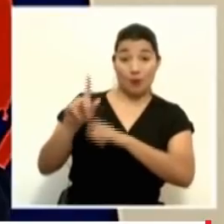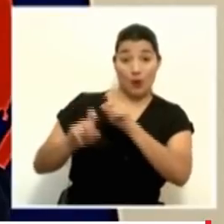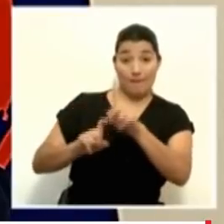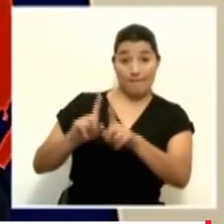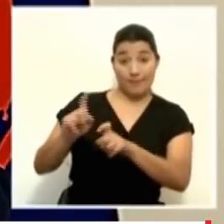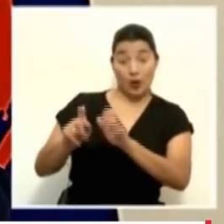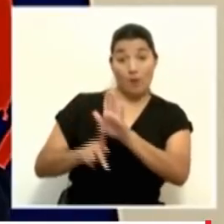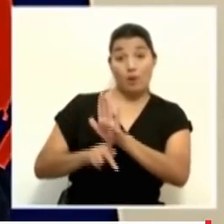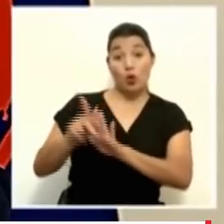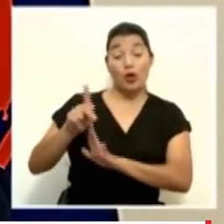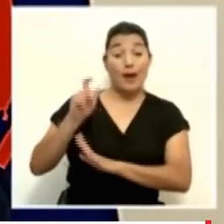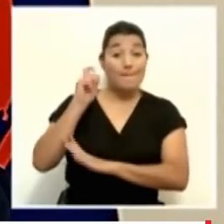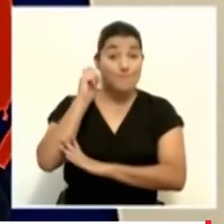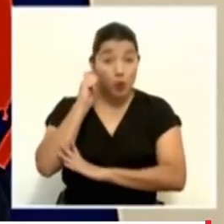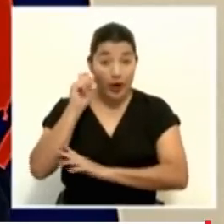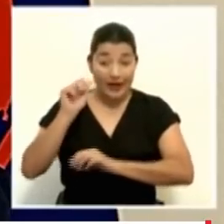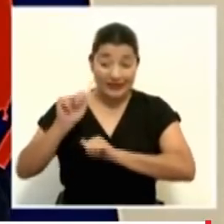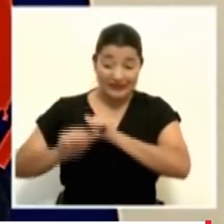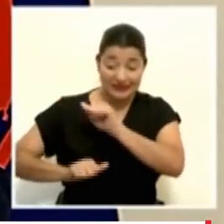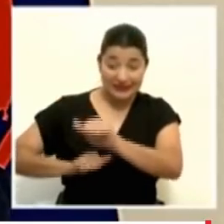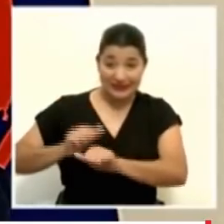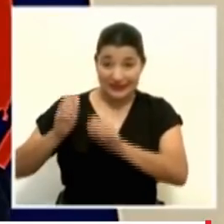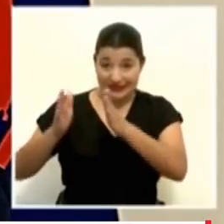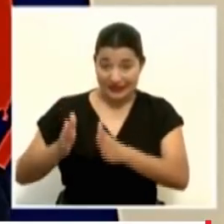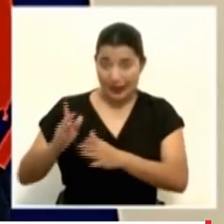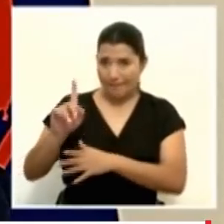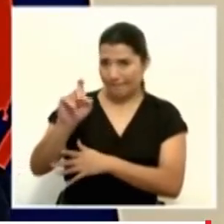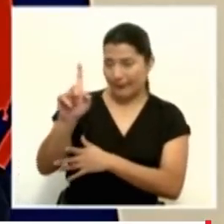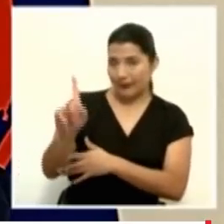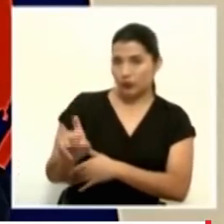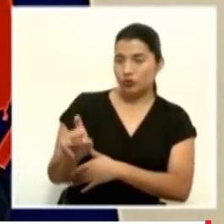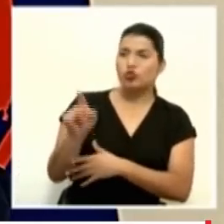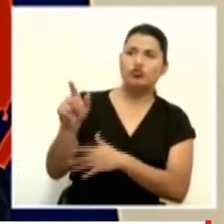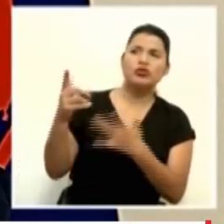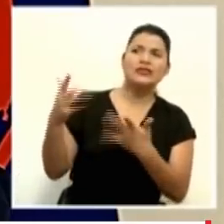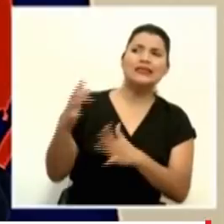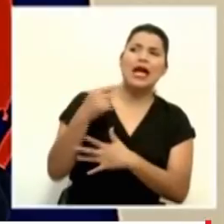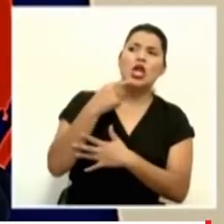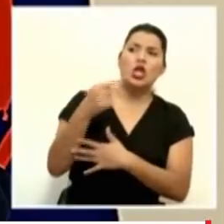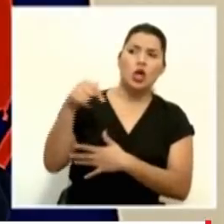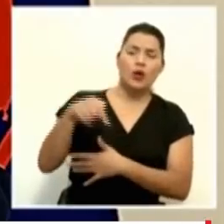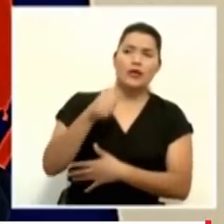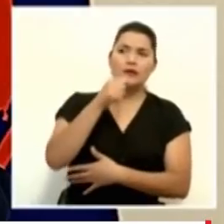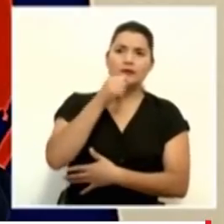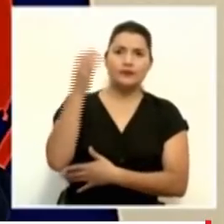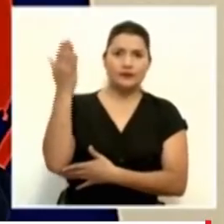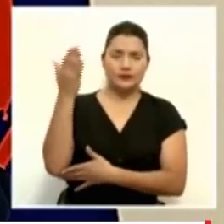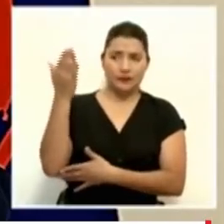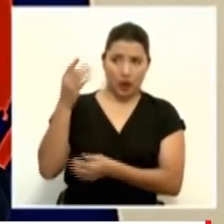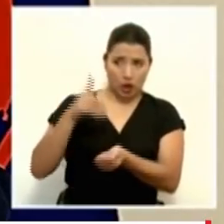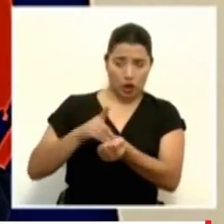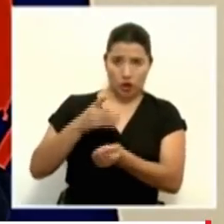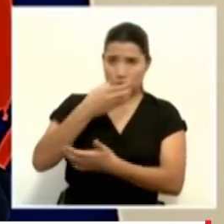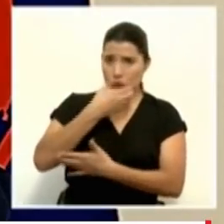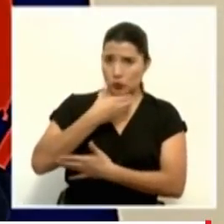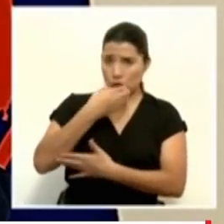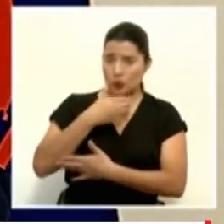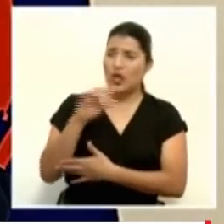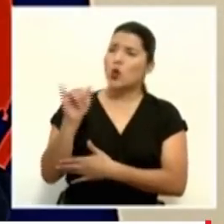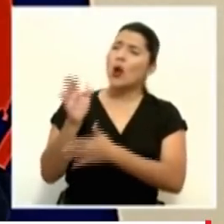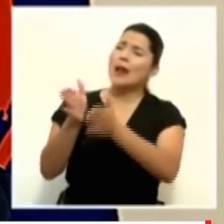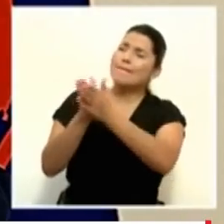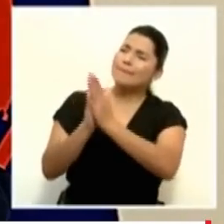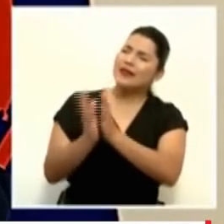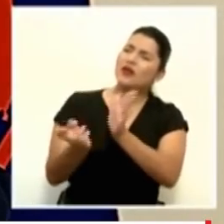el programa Mujeres Emprendedoras Consulta, a pesar que usted ya lo mencionó en la conferencia, don Román, solicitan